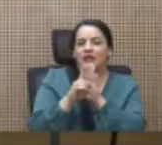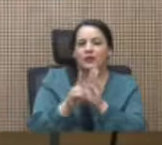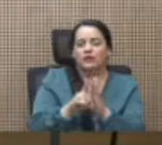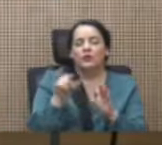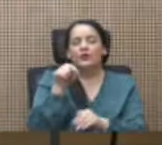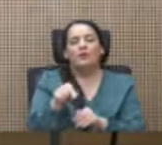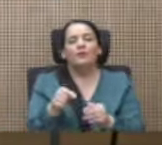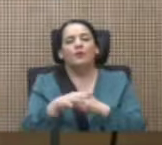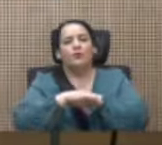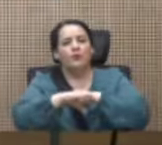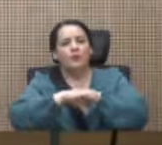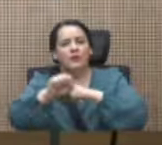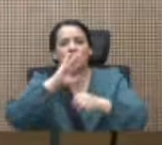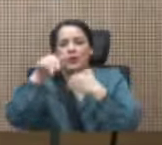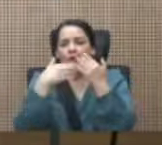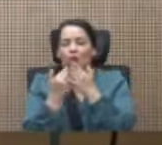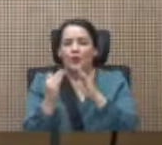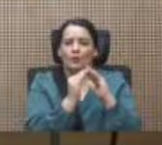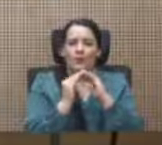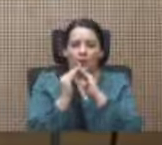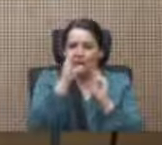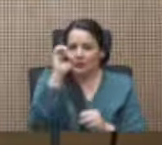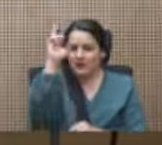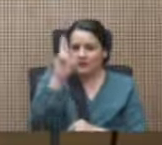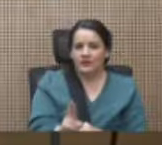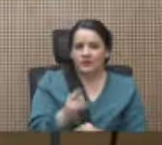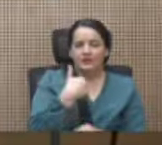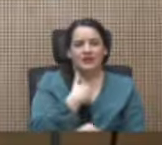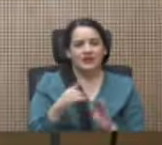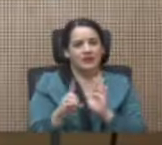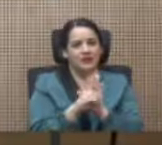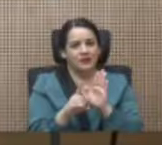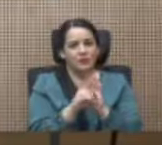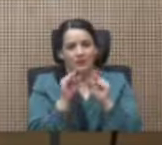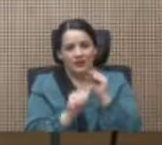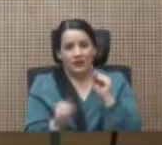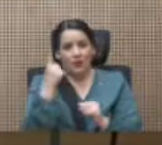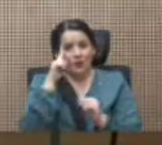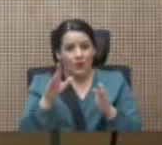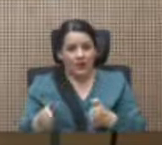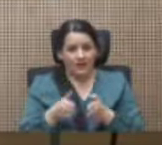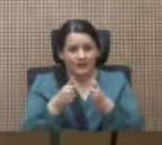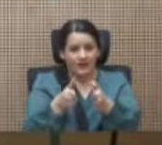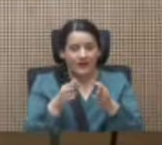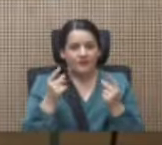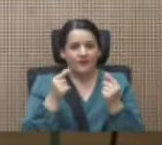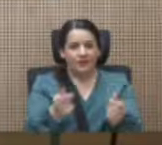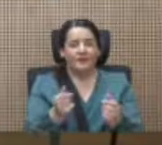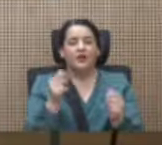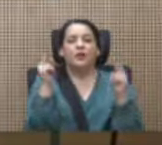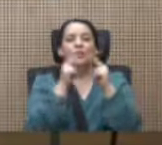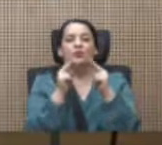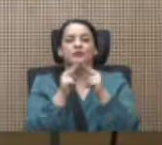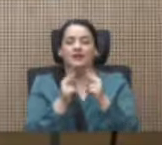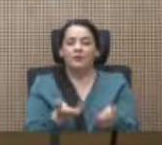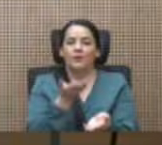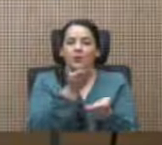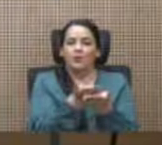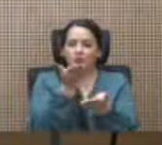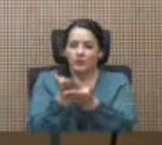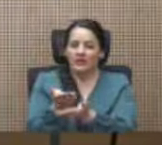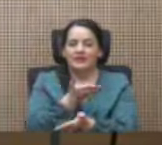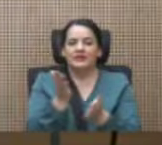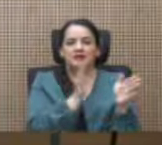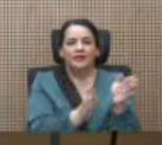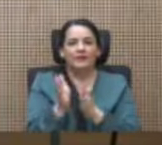publicidad, que todo el pueblo de Costa Rica tiene derecho mínimamente por la vía rápida de conocer las mociones que se están